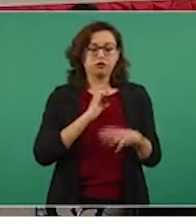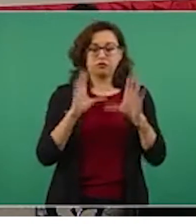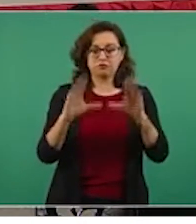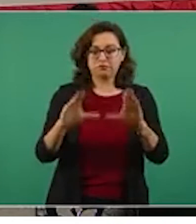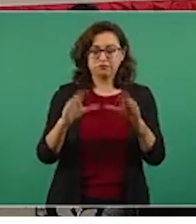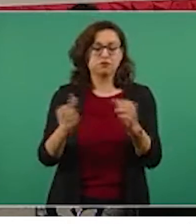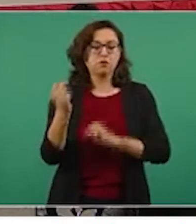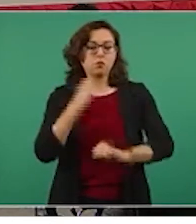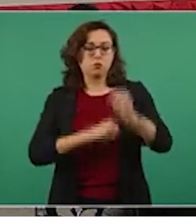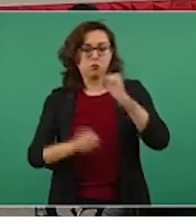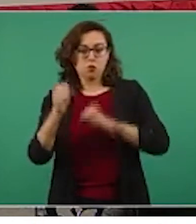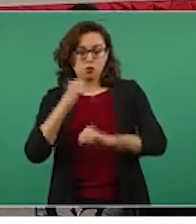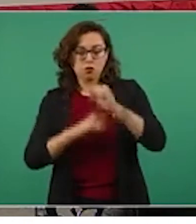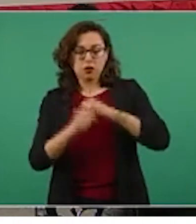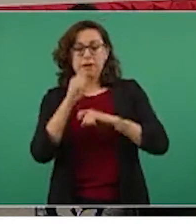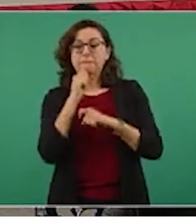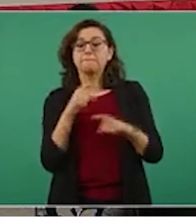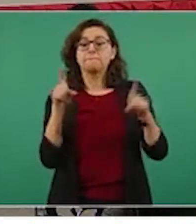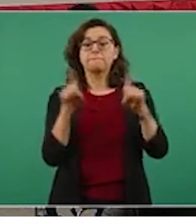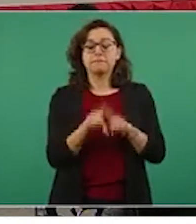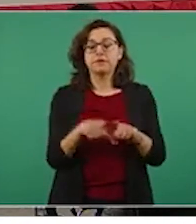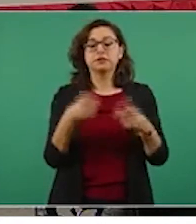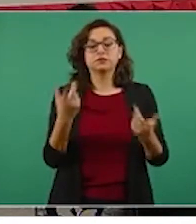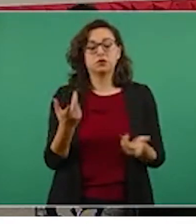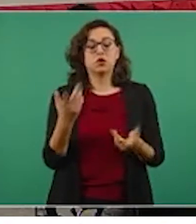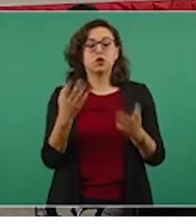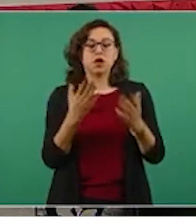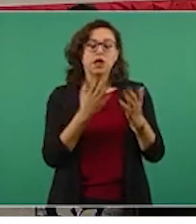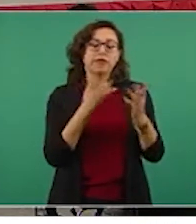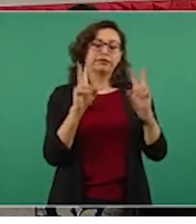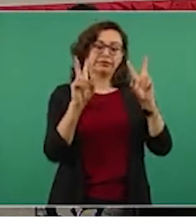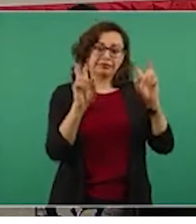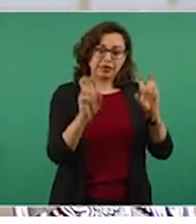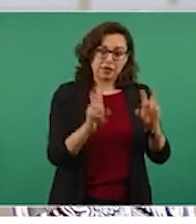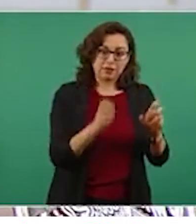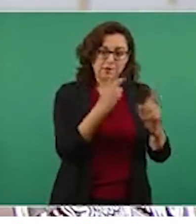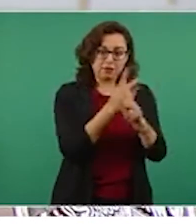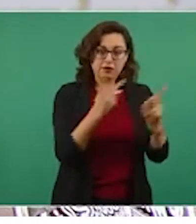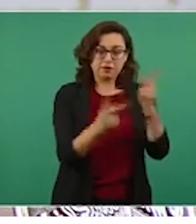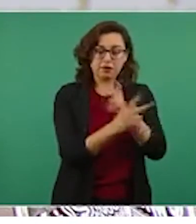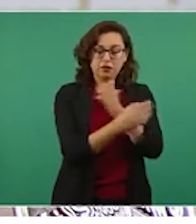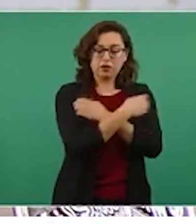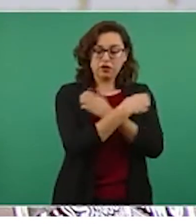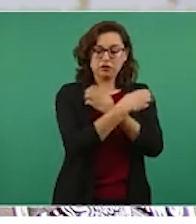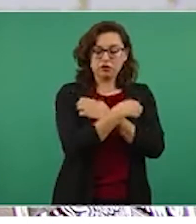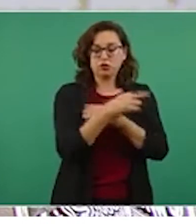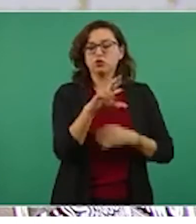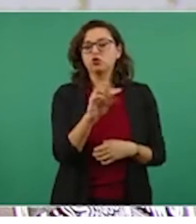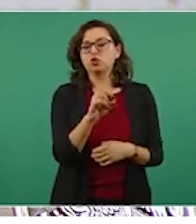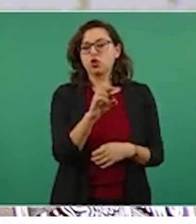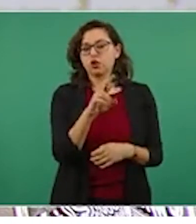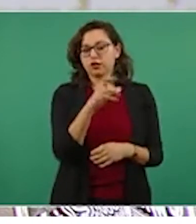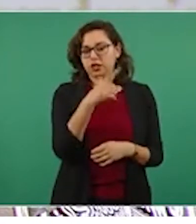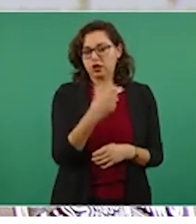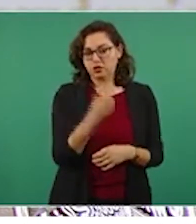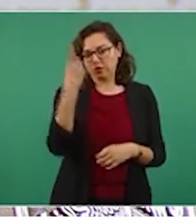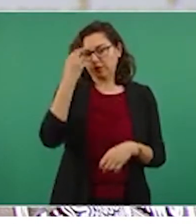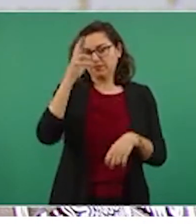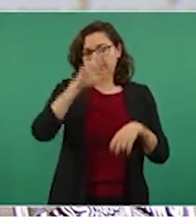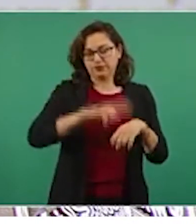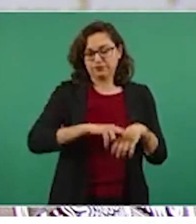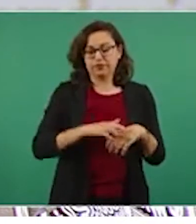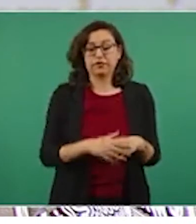como en la parte académica el doctor Rodrigo Castillo. Lo deportivo en armonía con lo